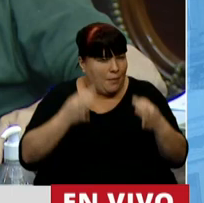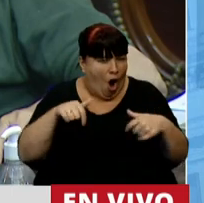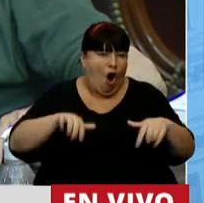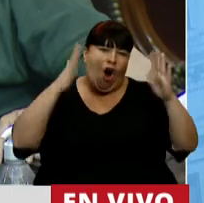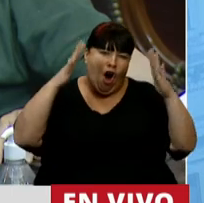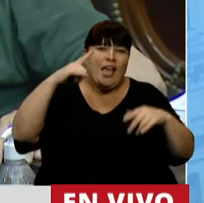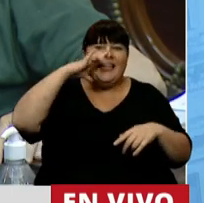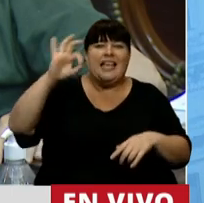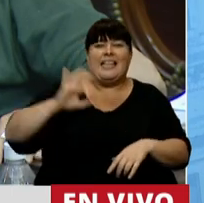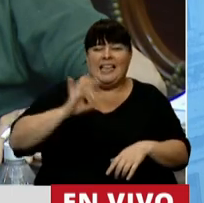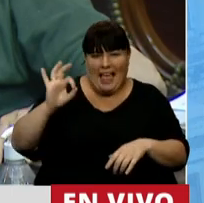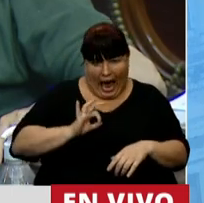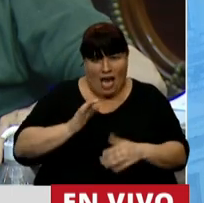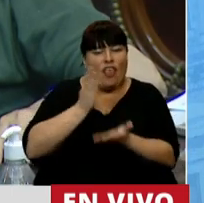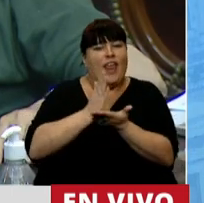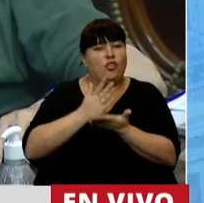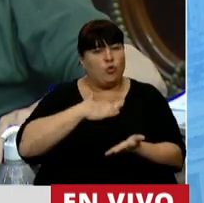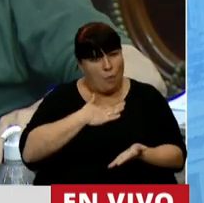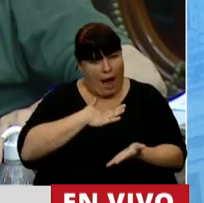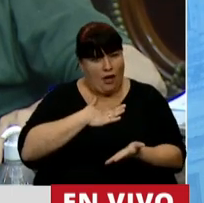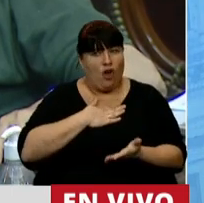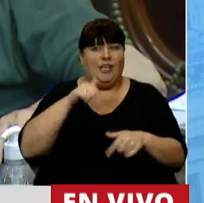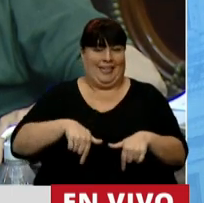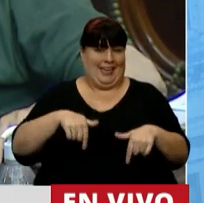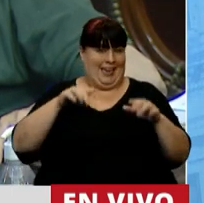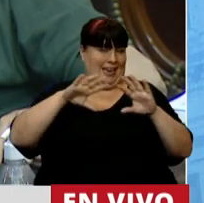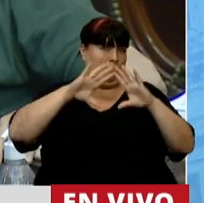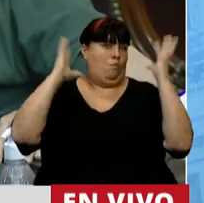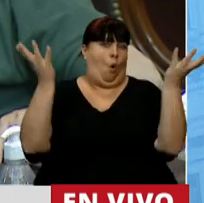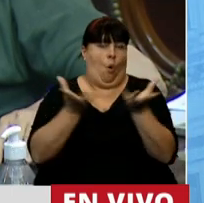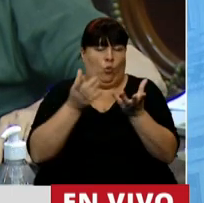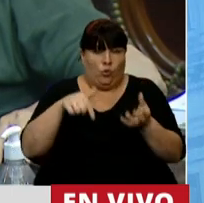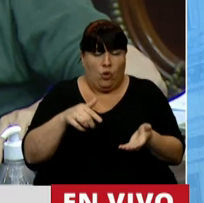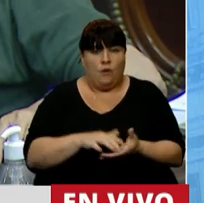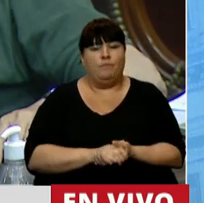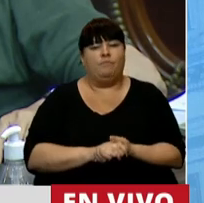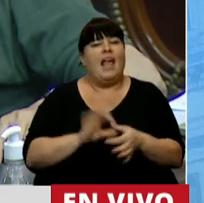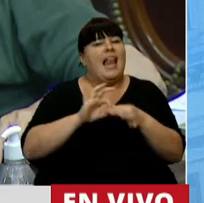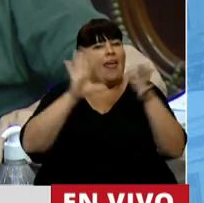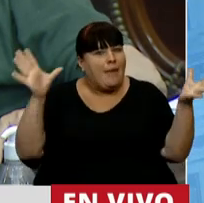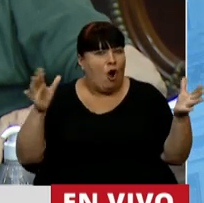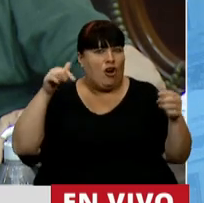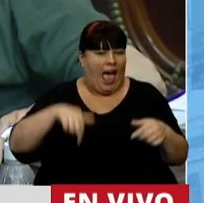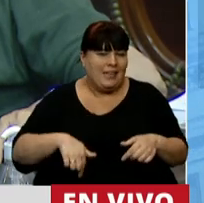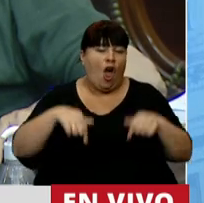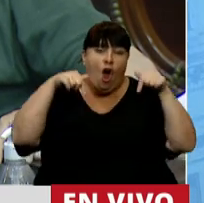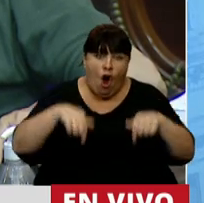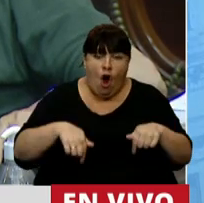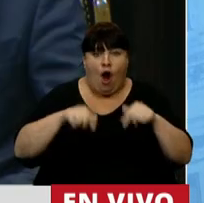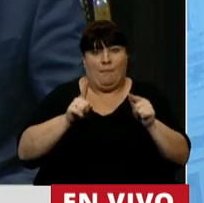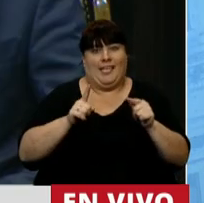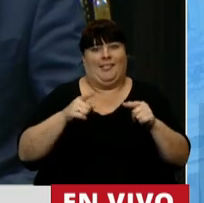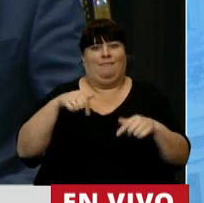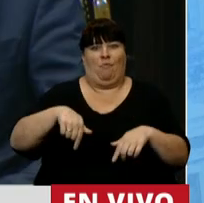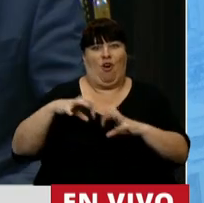celebremos estos 70 años de los derechos humanos que se están celebrando a nivel internacional, la democracia que tenemos y que hoy se está